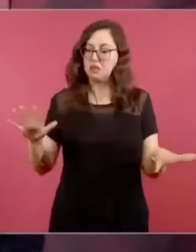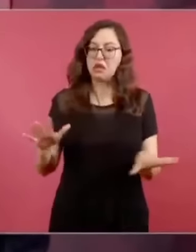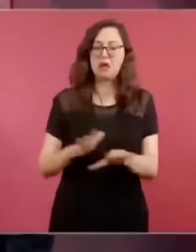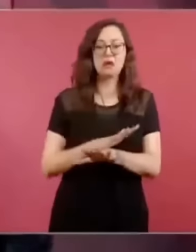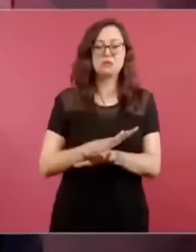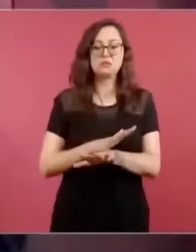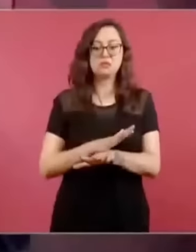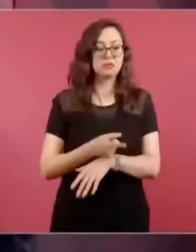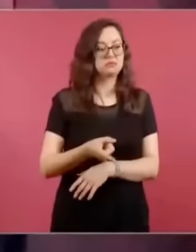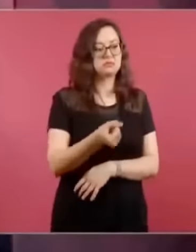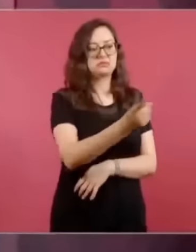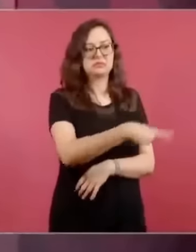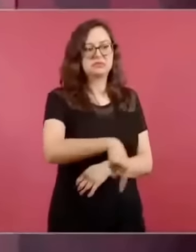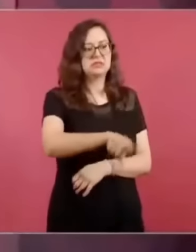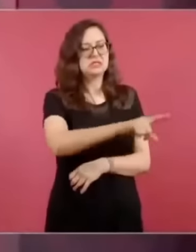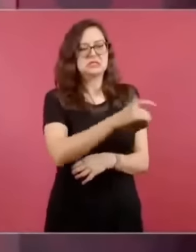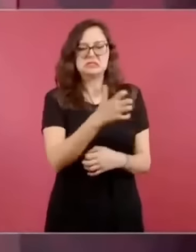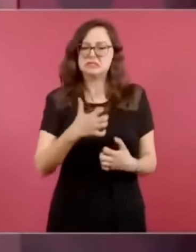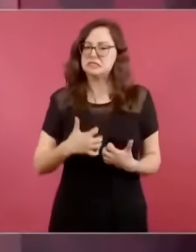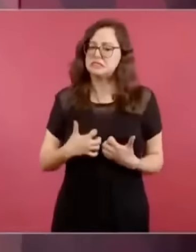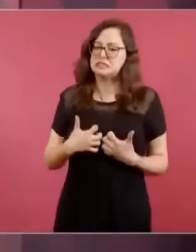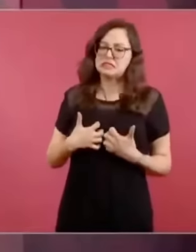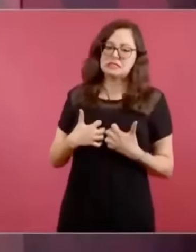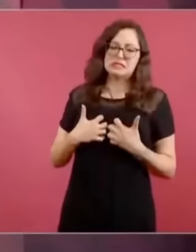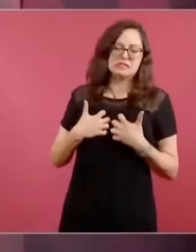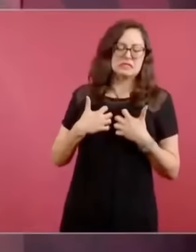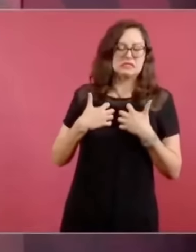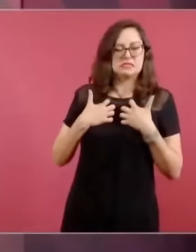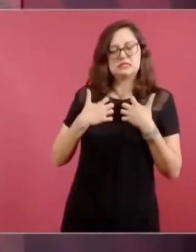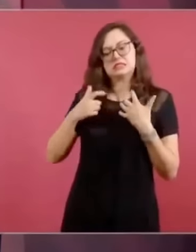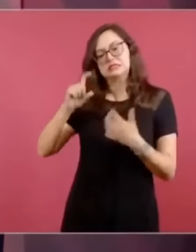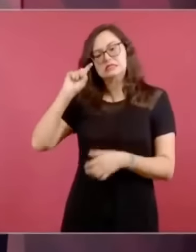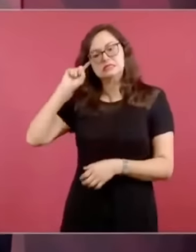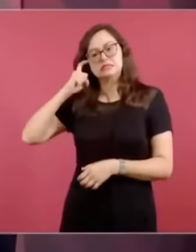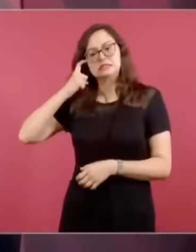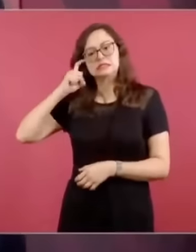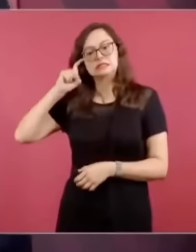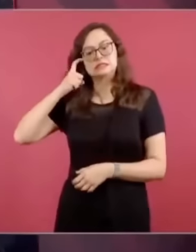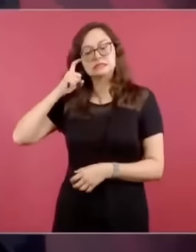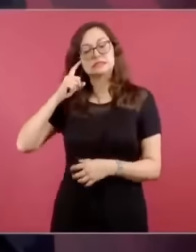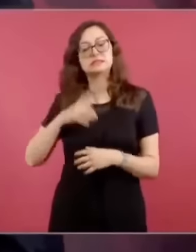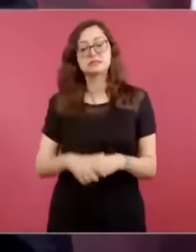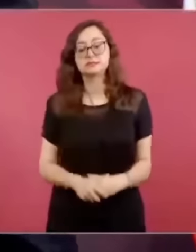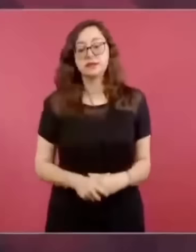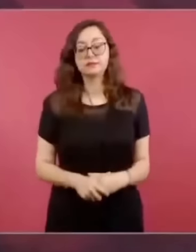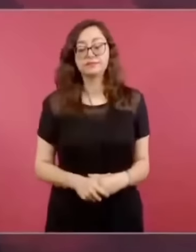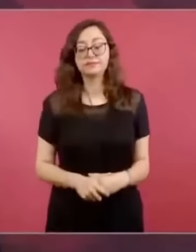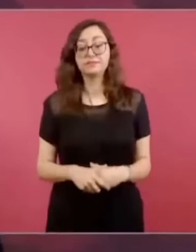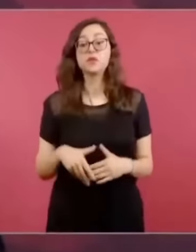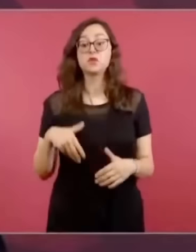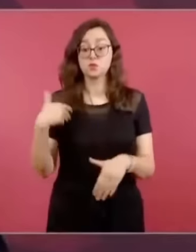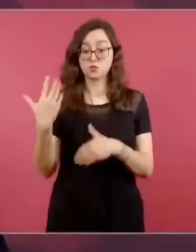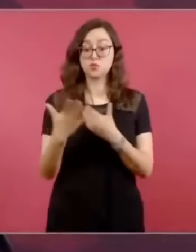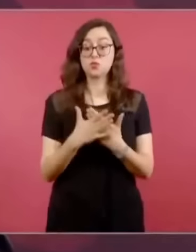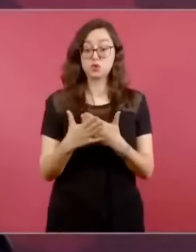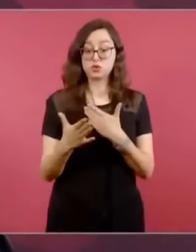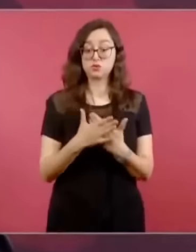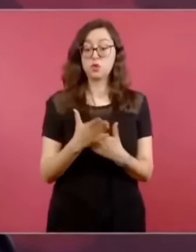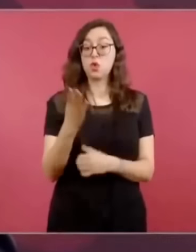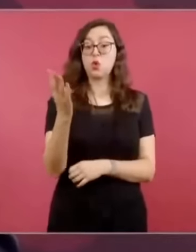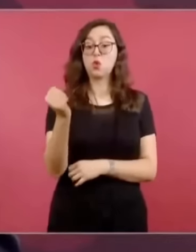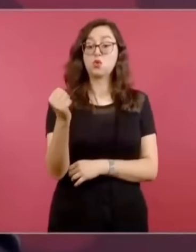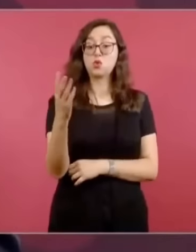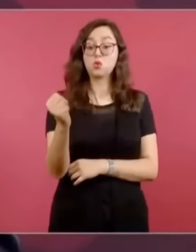9 de abril, van a estar con nosotros los gobernadores,